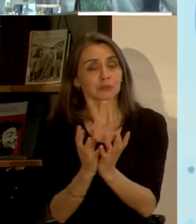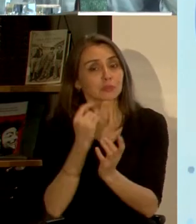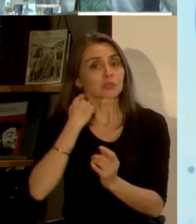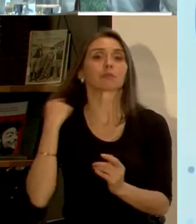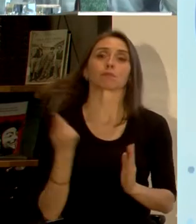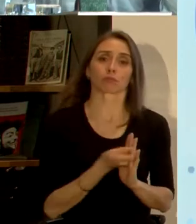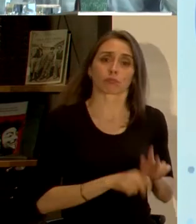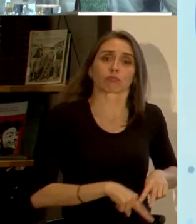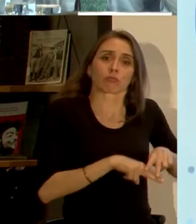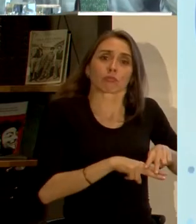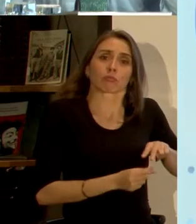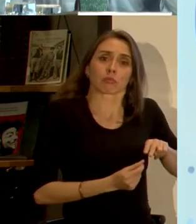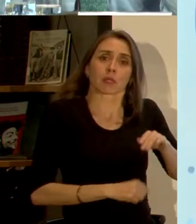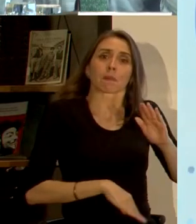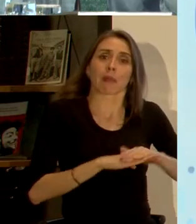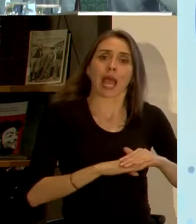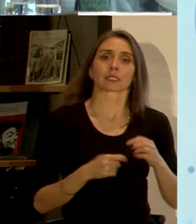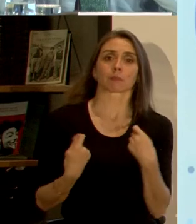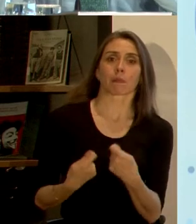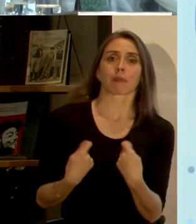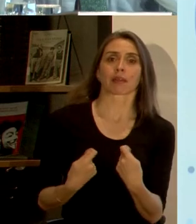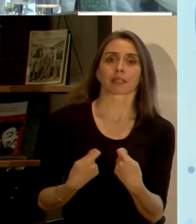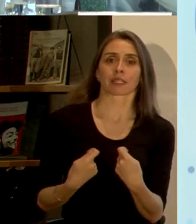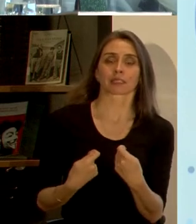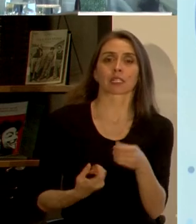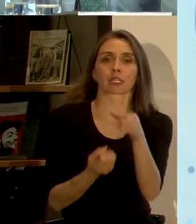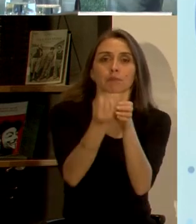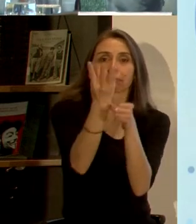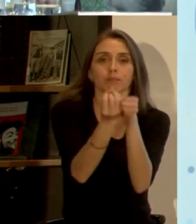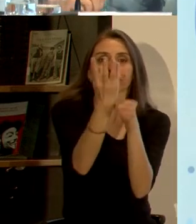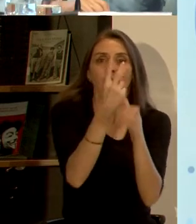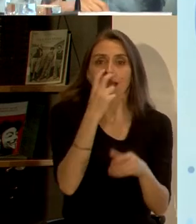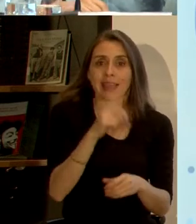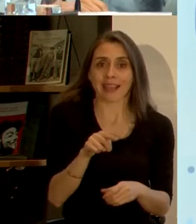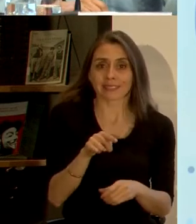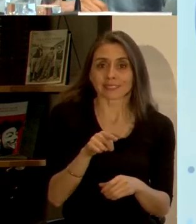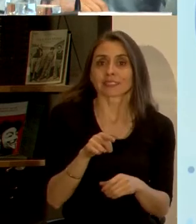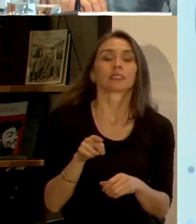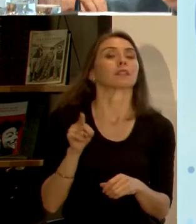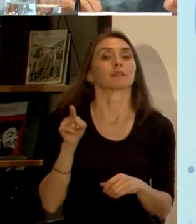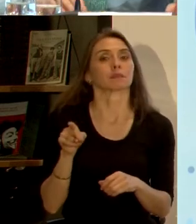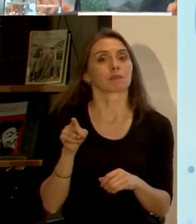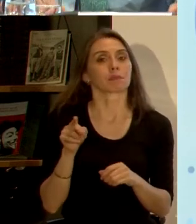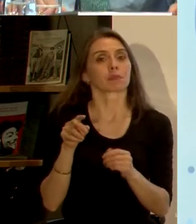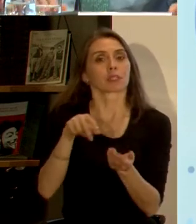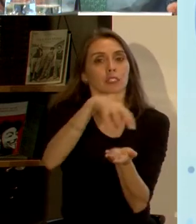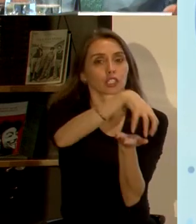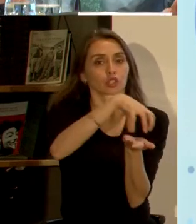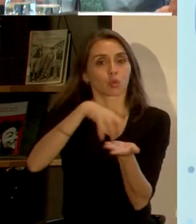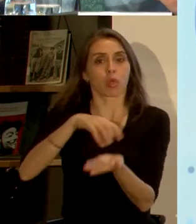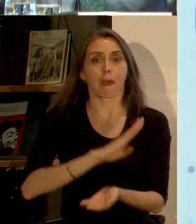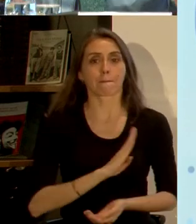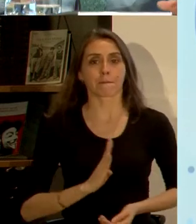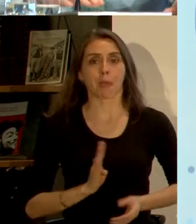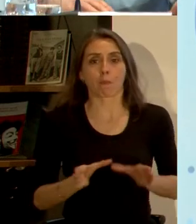un presupuesto máximo para gastar en términos de emisiones. Lo hemos encontrado, lo hemos calculado para las ciudades del C40